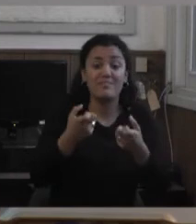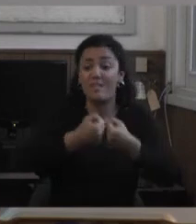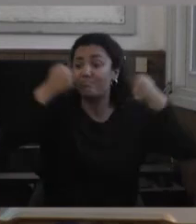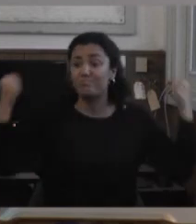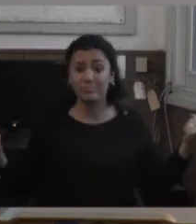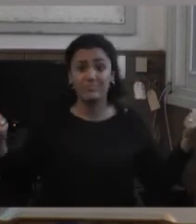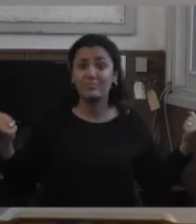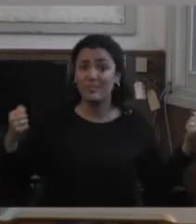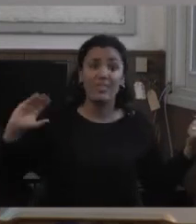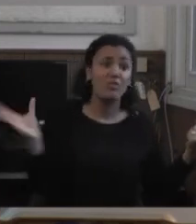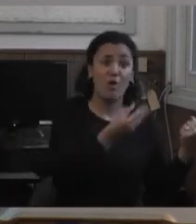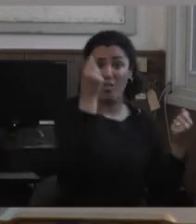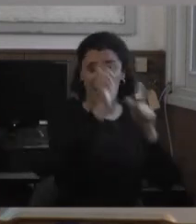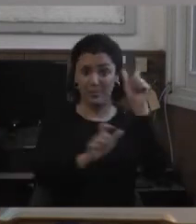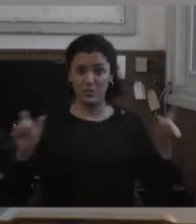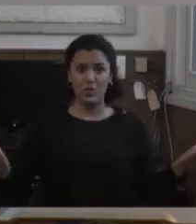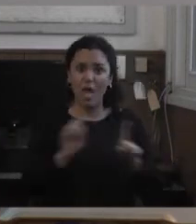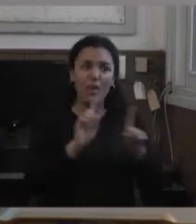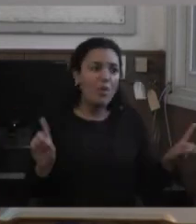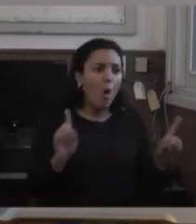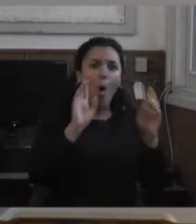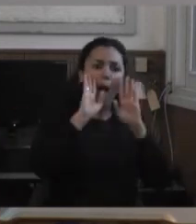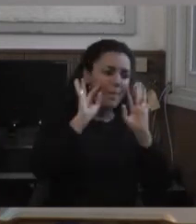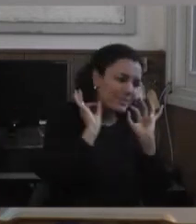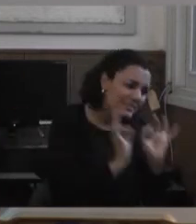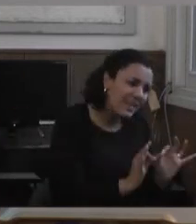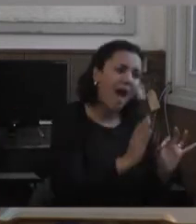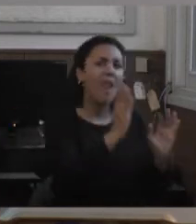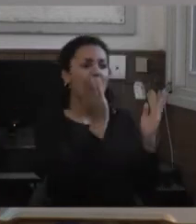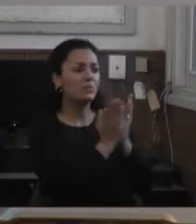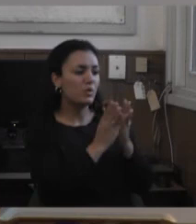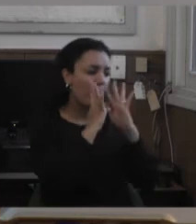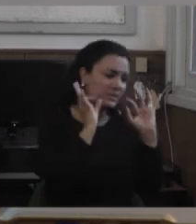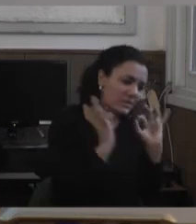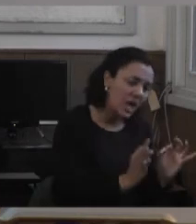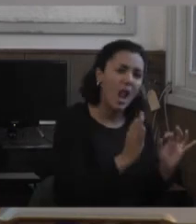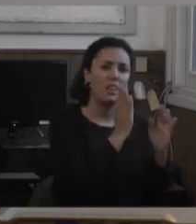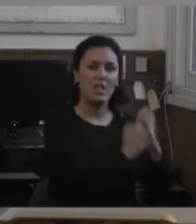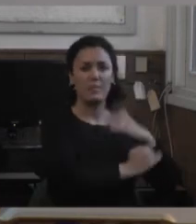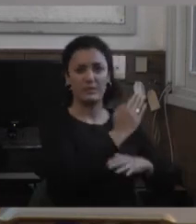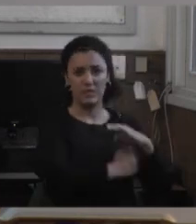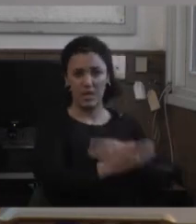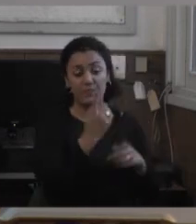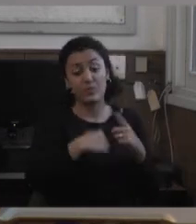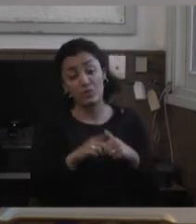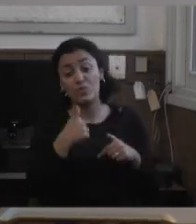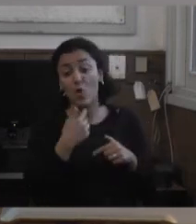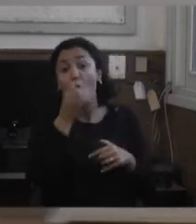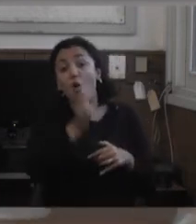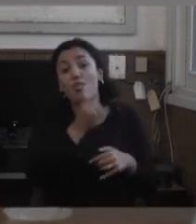exclusivo de especialista de discapacidad toda la vida de las personas con discapacidad y ahora voy a contar algunas